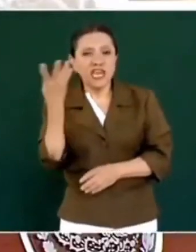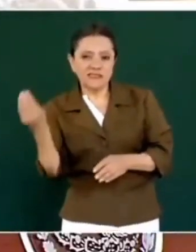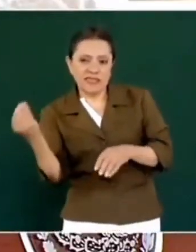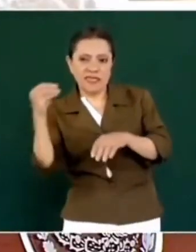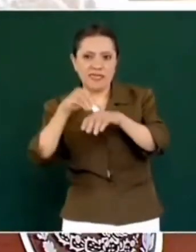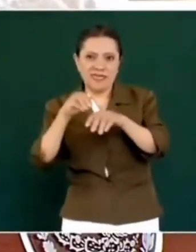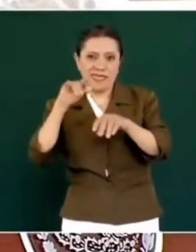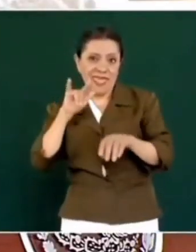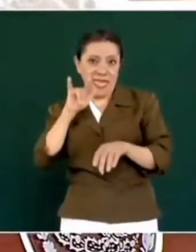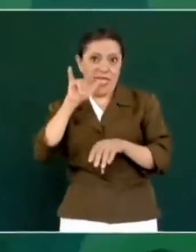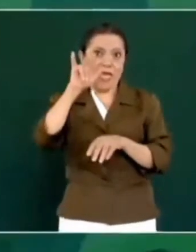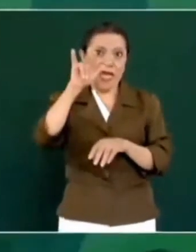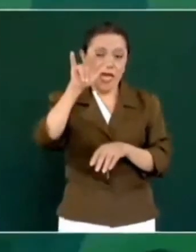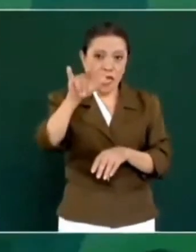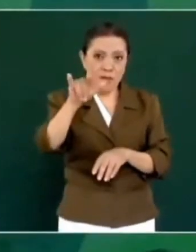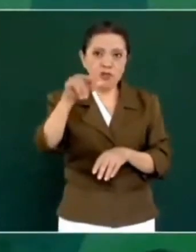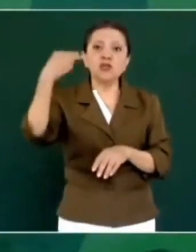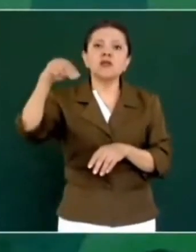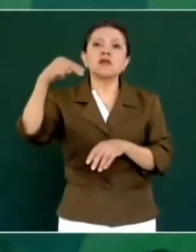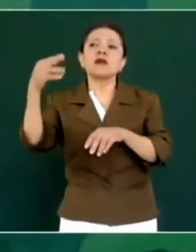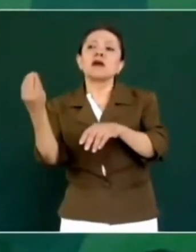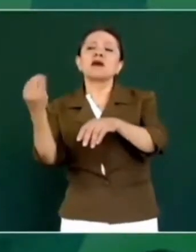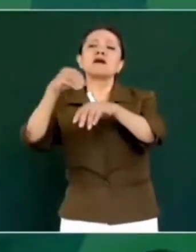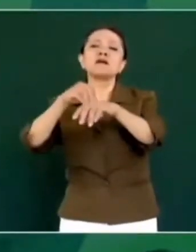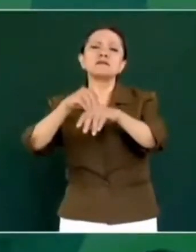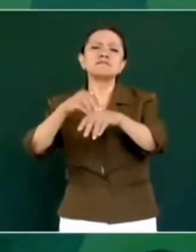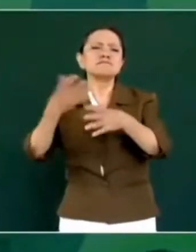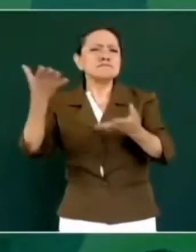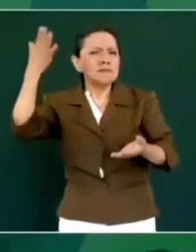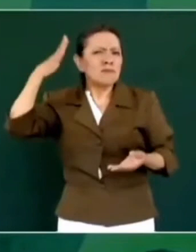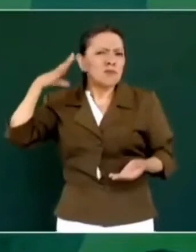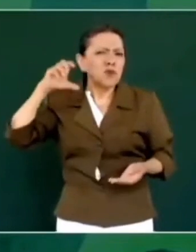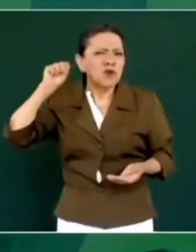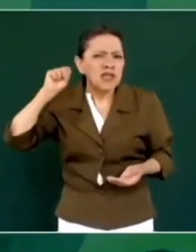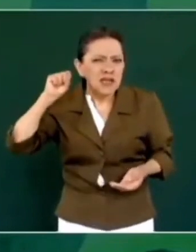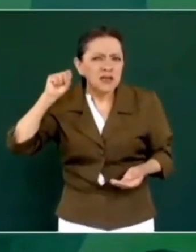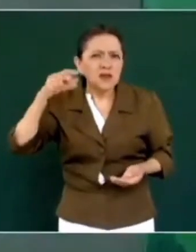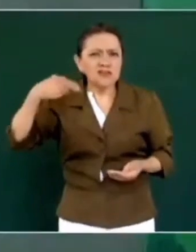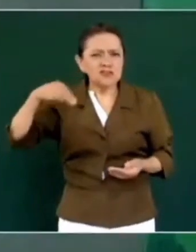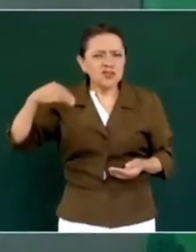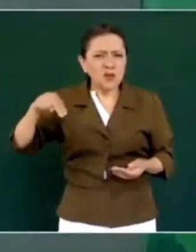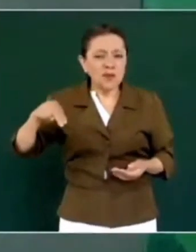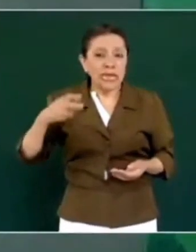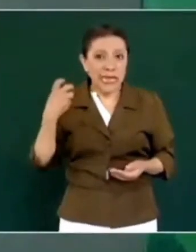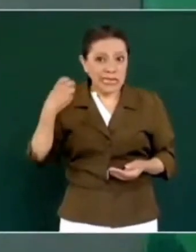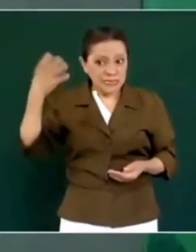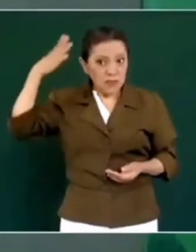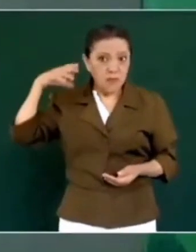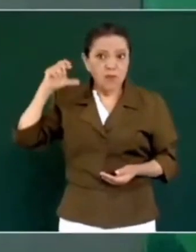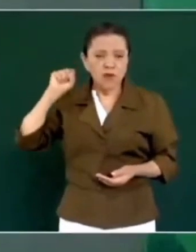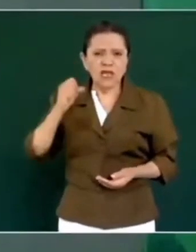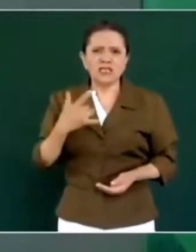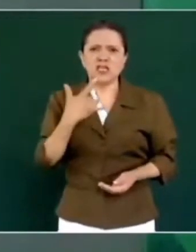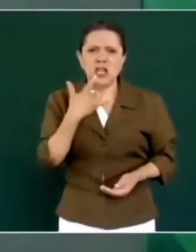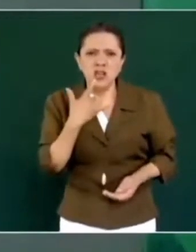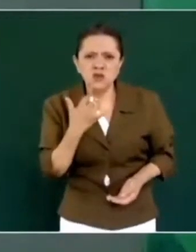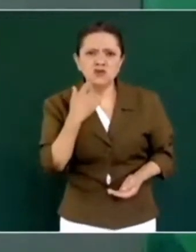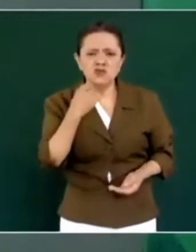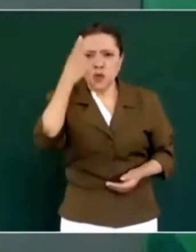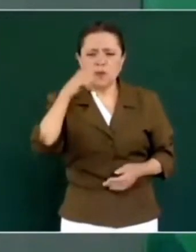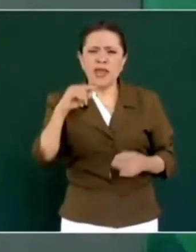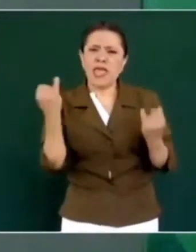José María Morelos y Pavón. El que luchó por la igualdad.